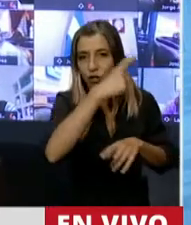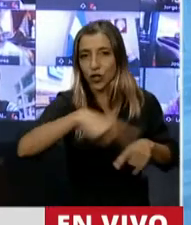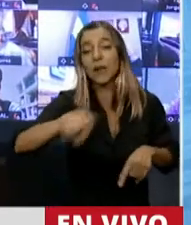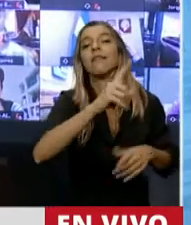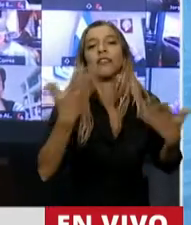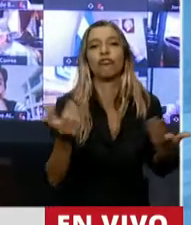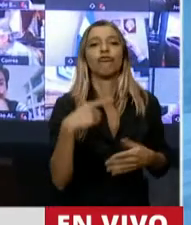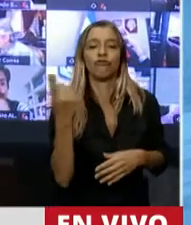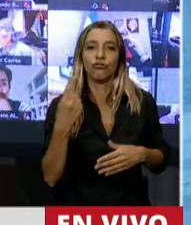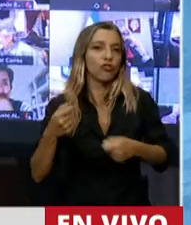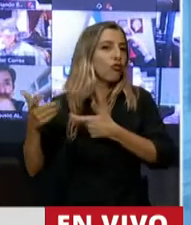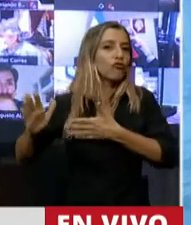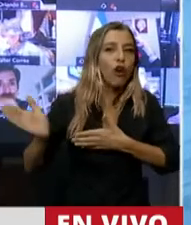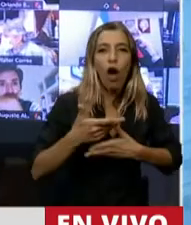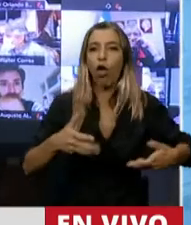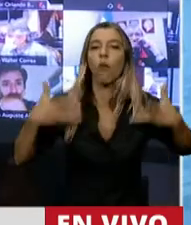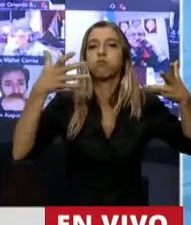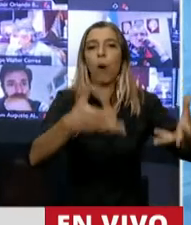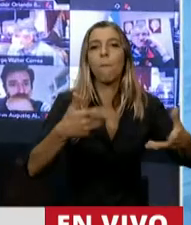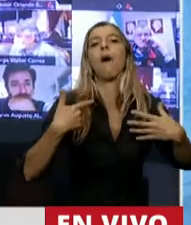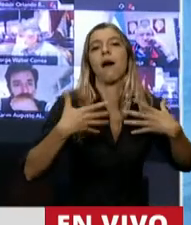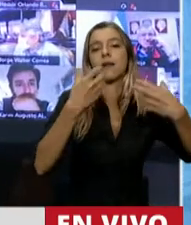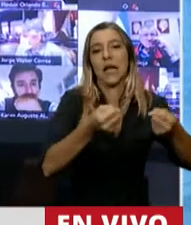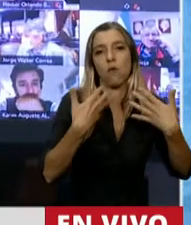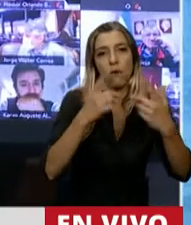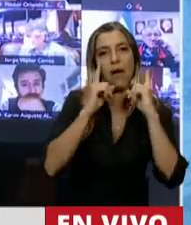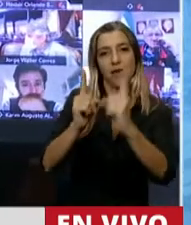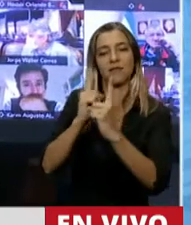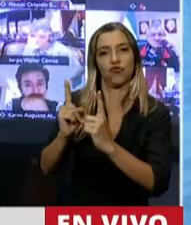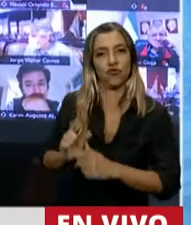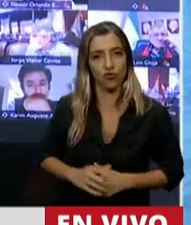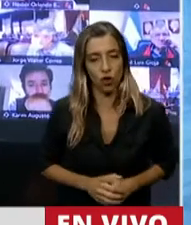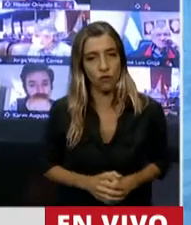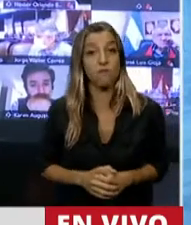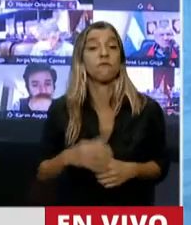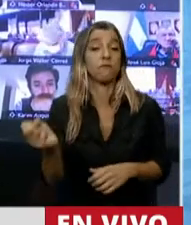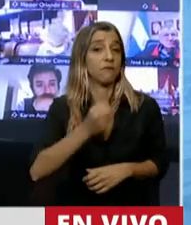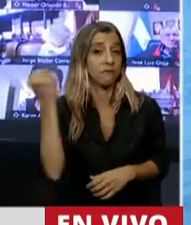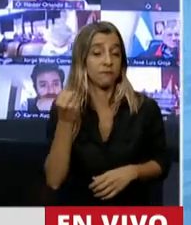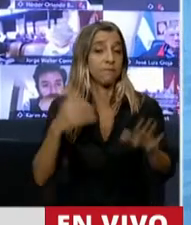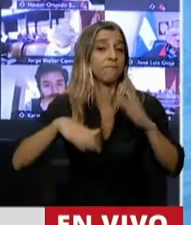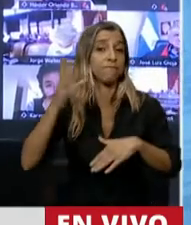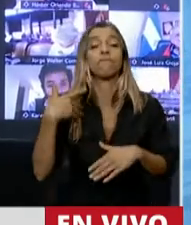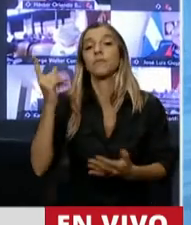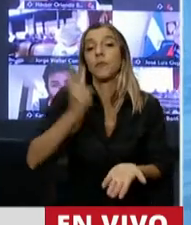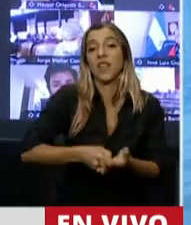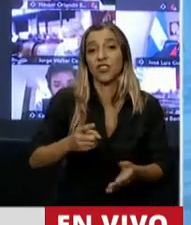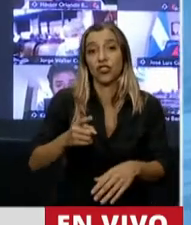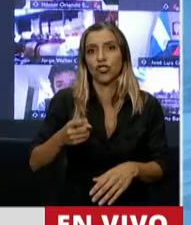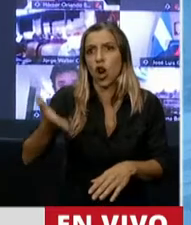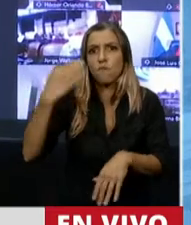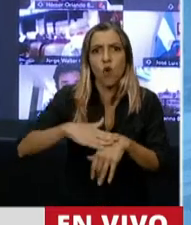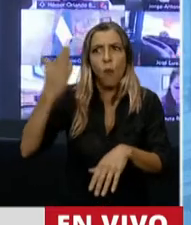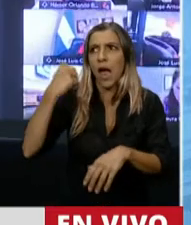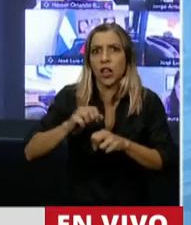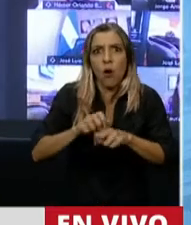infraestructura de salud ha sido muy importante y sobre todo por las decisiones que se tomaron en los primeros días que